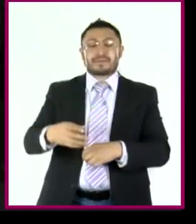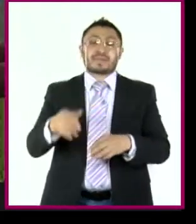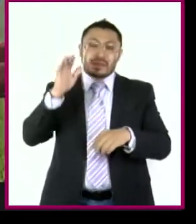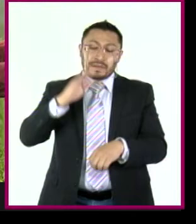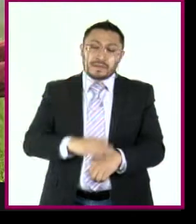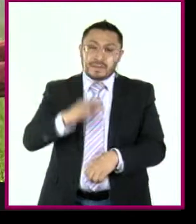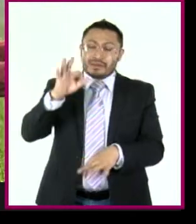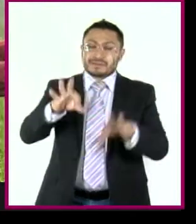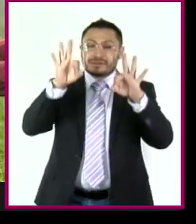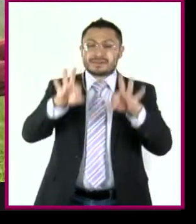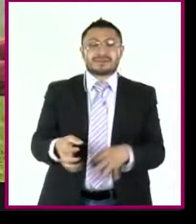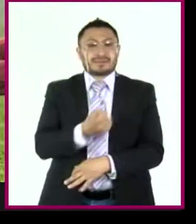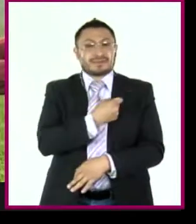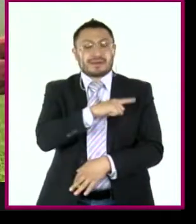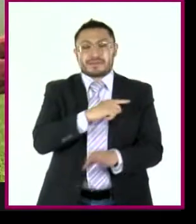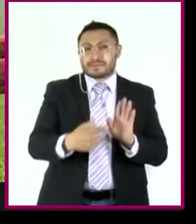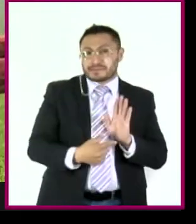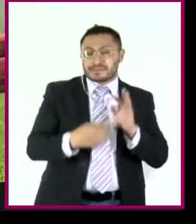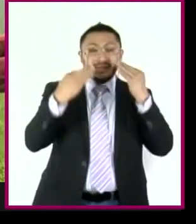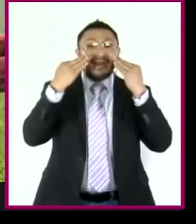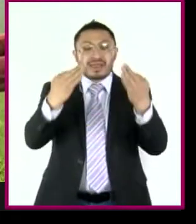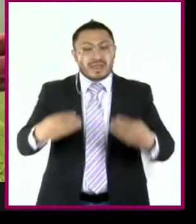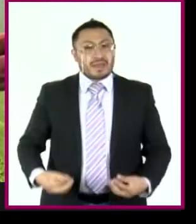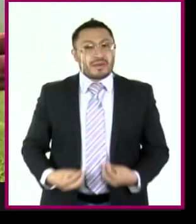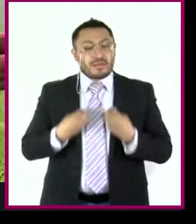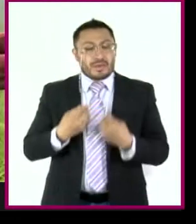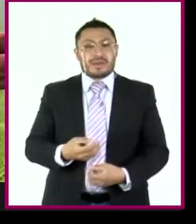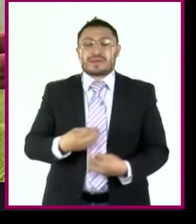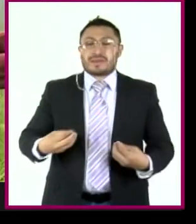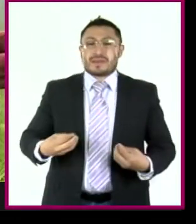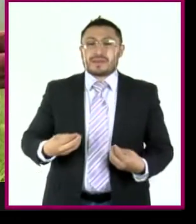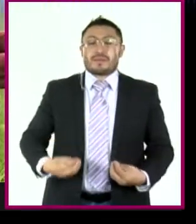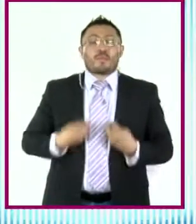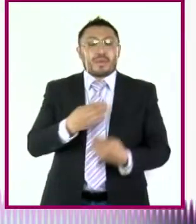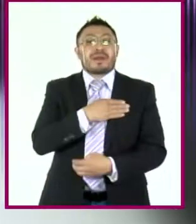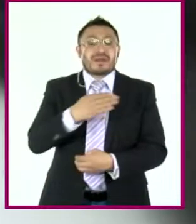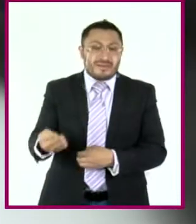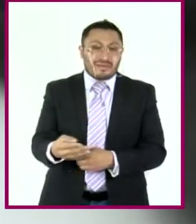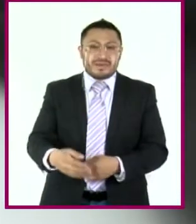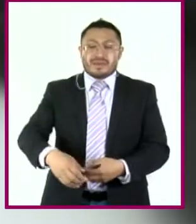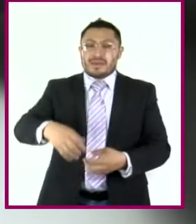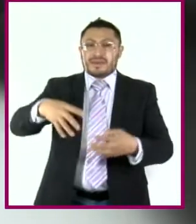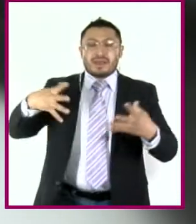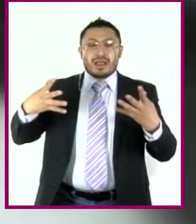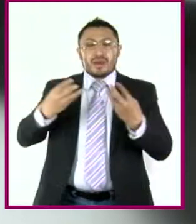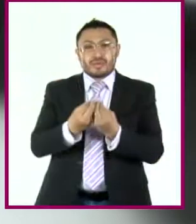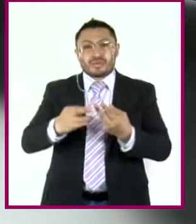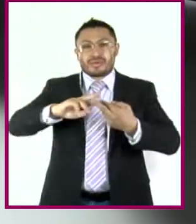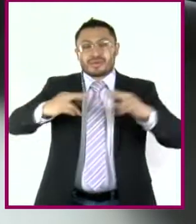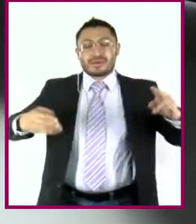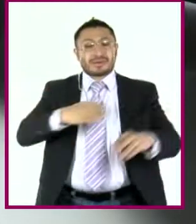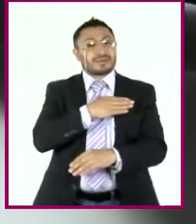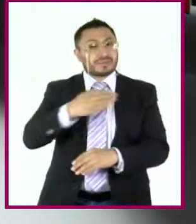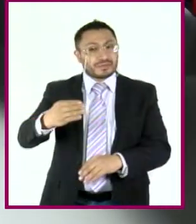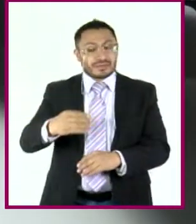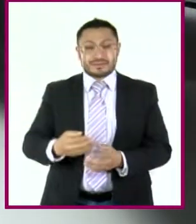demostrando que la vida buena se cimienta en las buenas relaciones. Luego entonces,